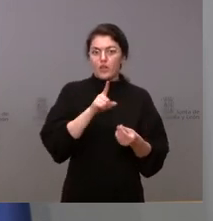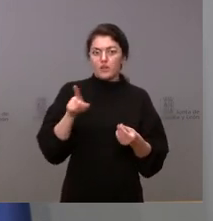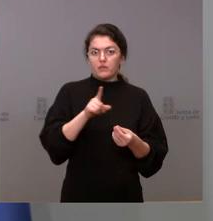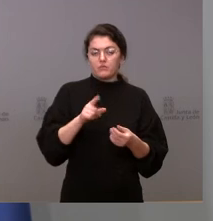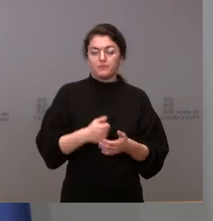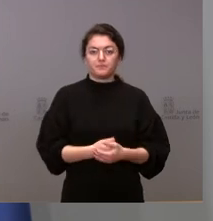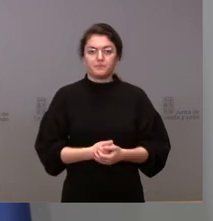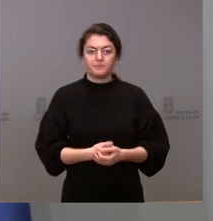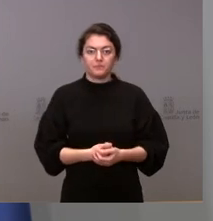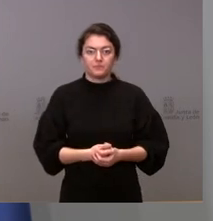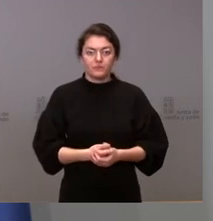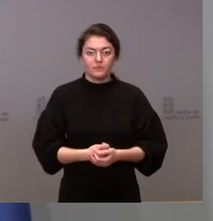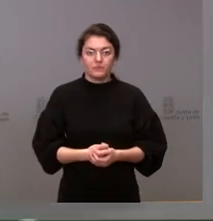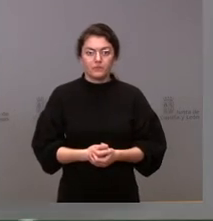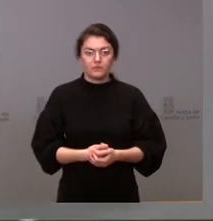oportuno formularla